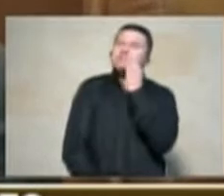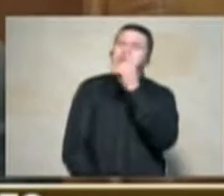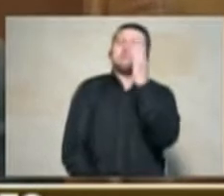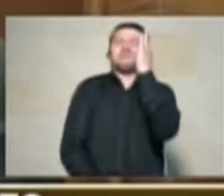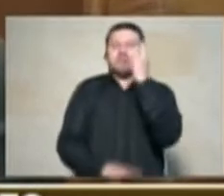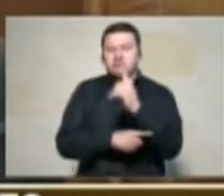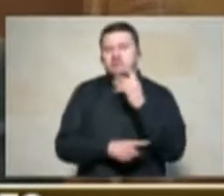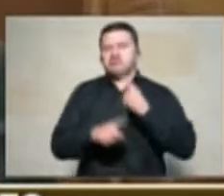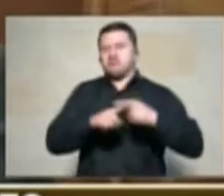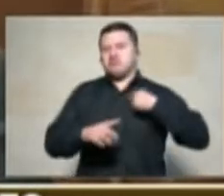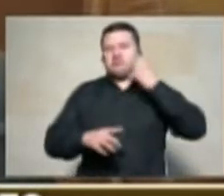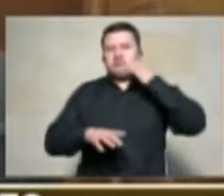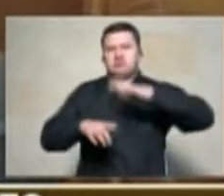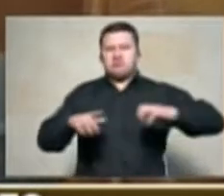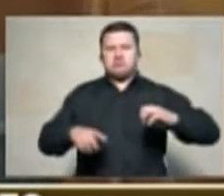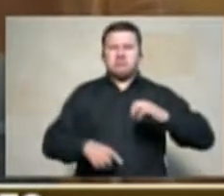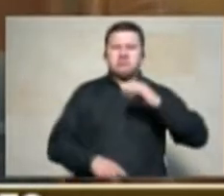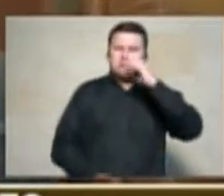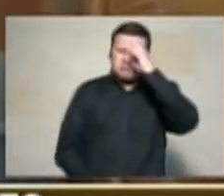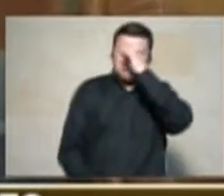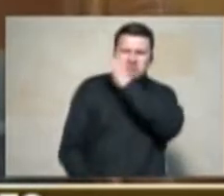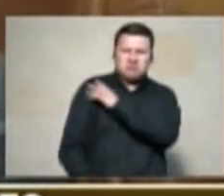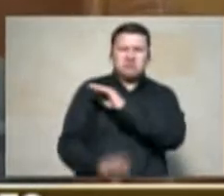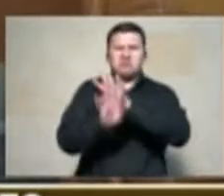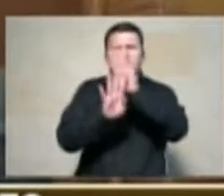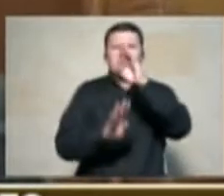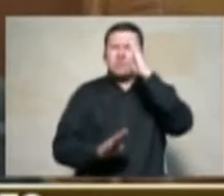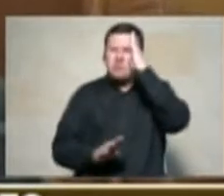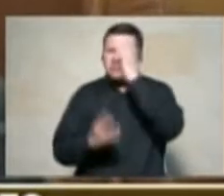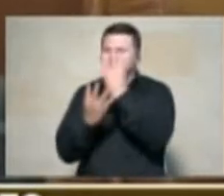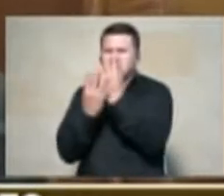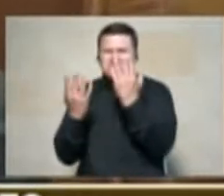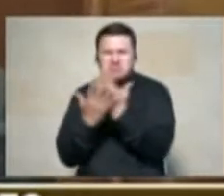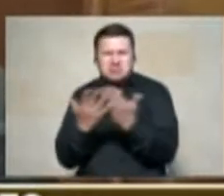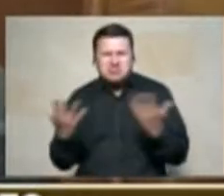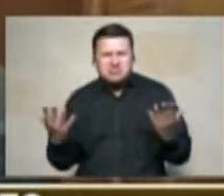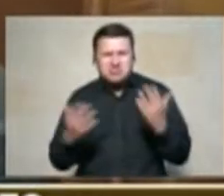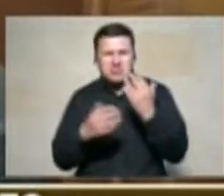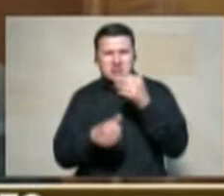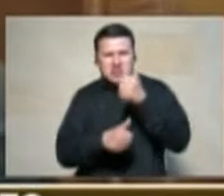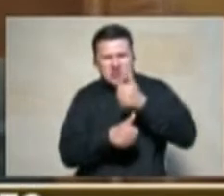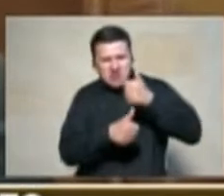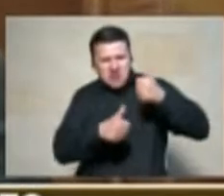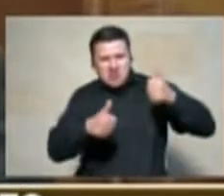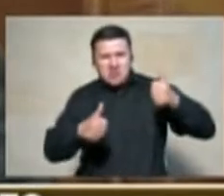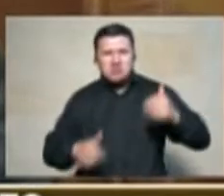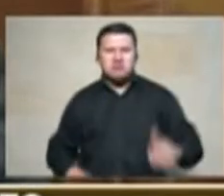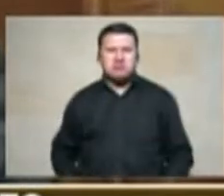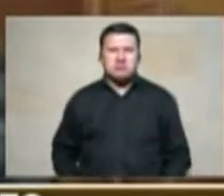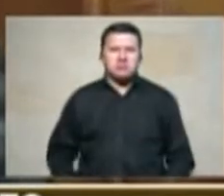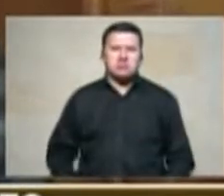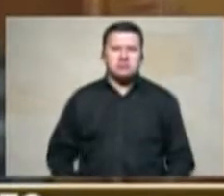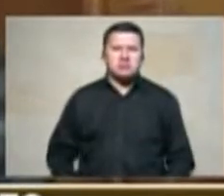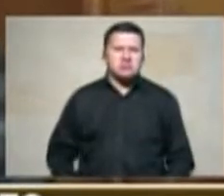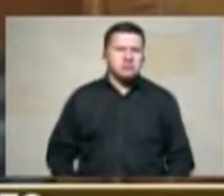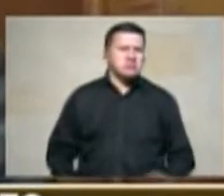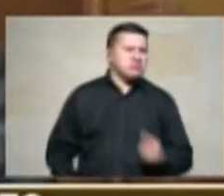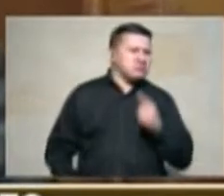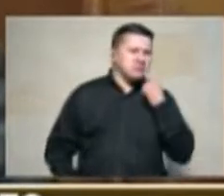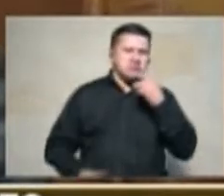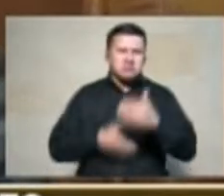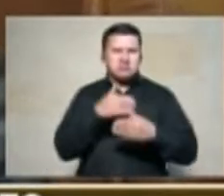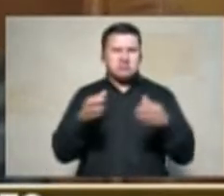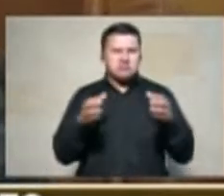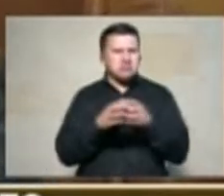de los mandos medios de los patrulleros de las formas como se